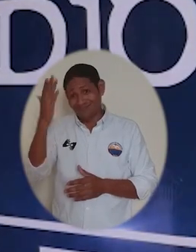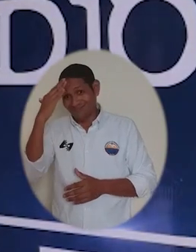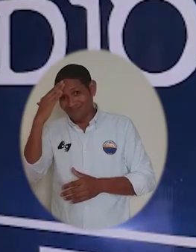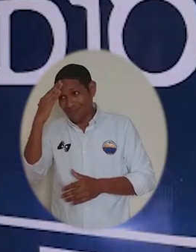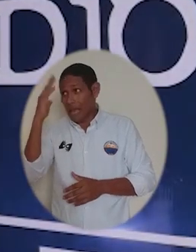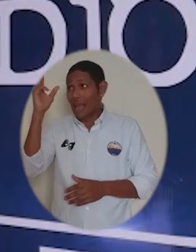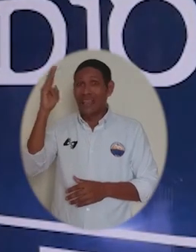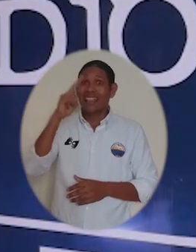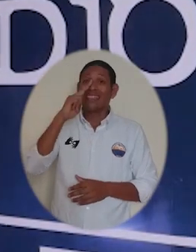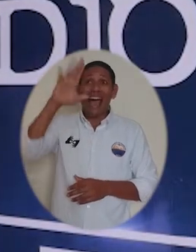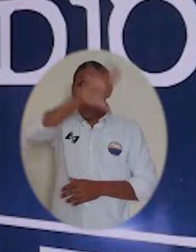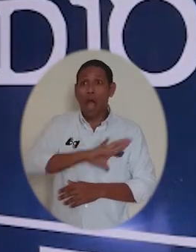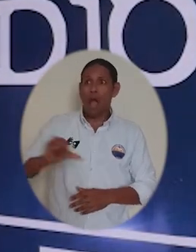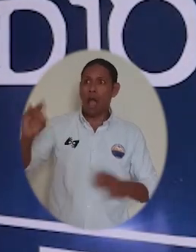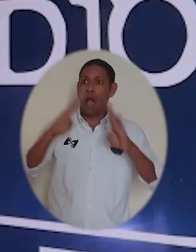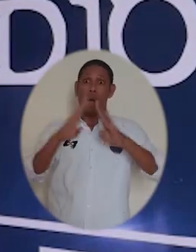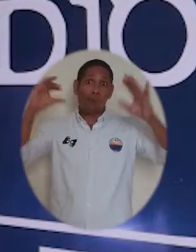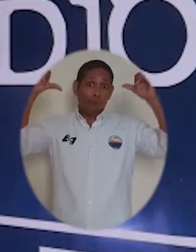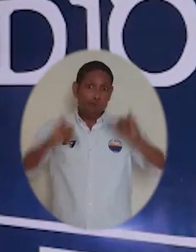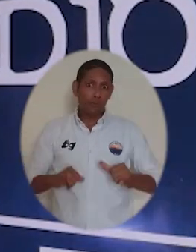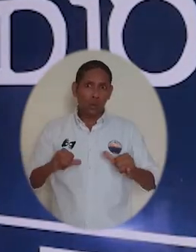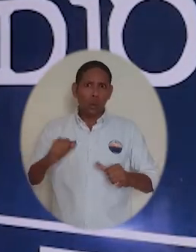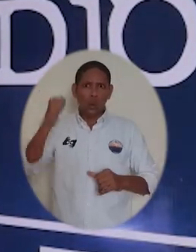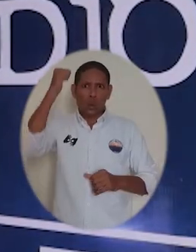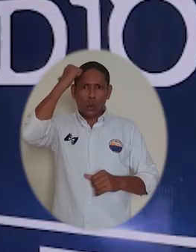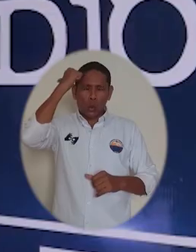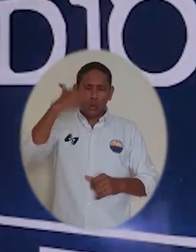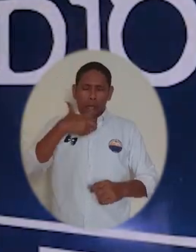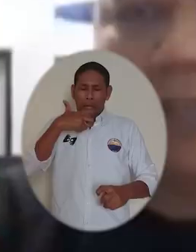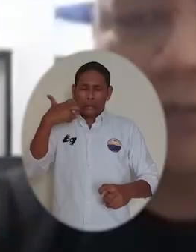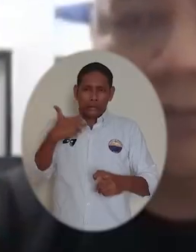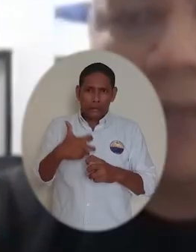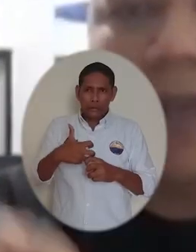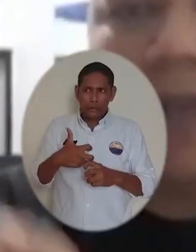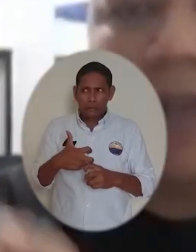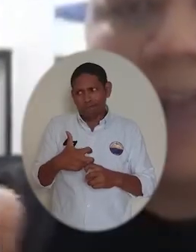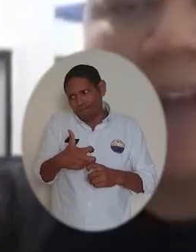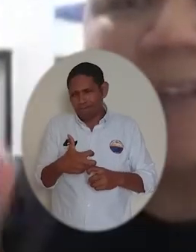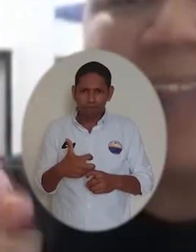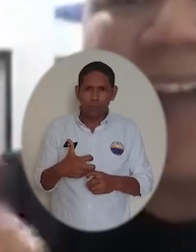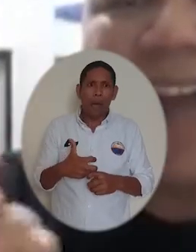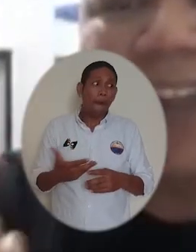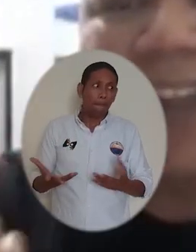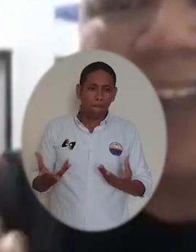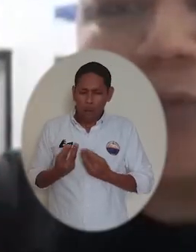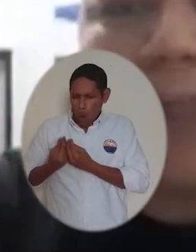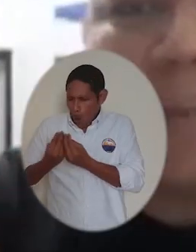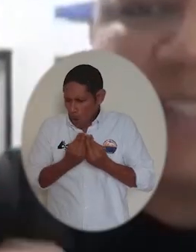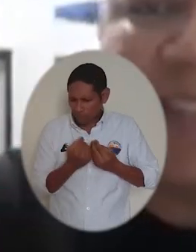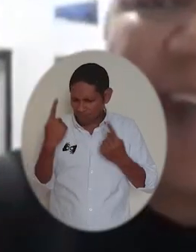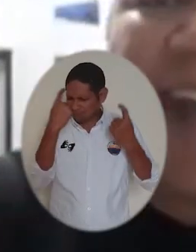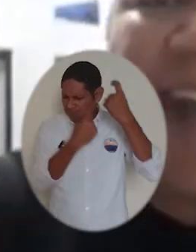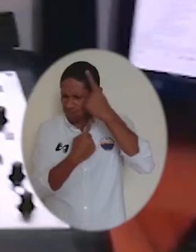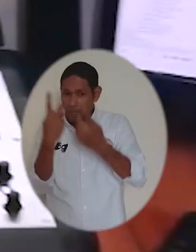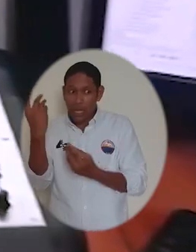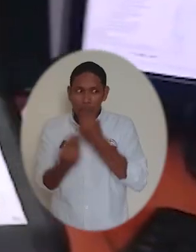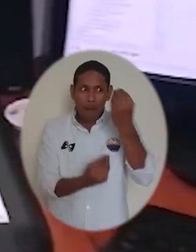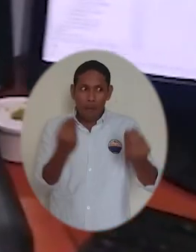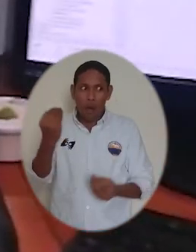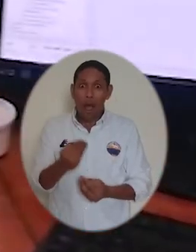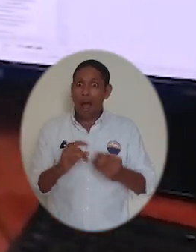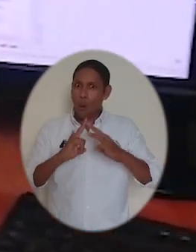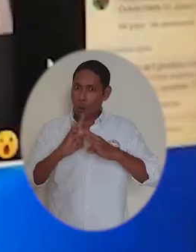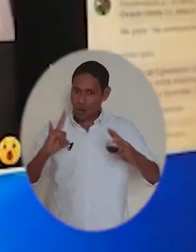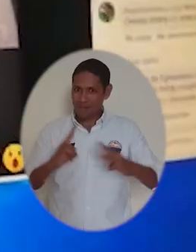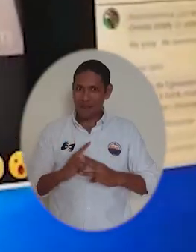nacional, los procesos de formación se han convertido en un desafío para nuestros docentes. Es por ello que la institución ha puesto a disposición de todos